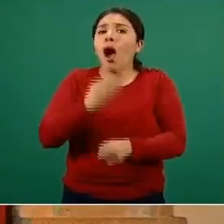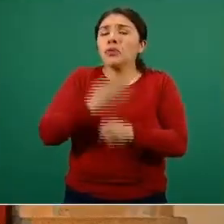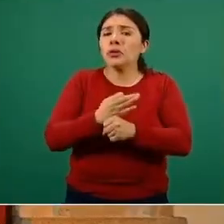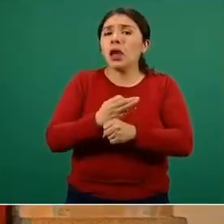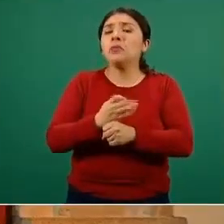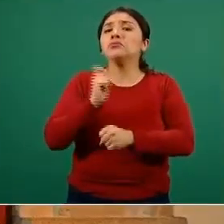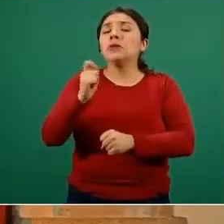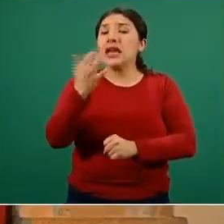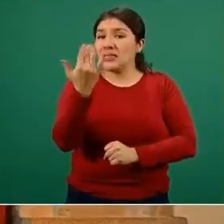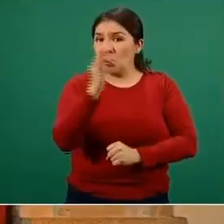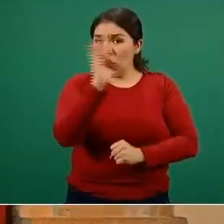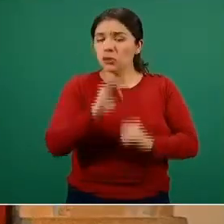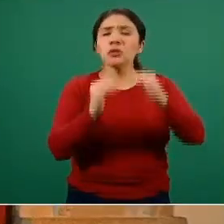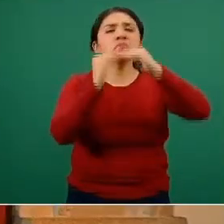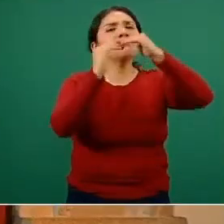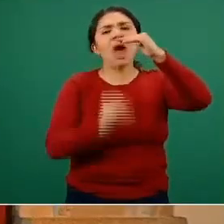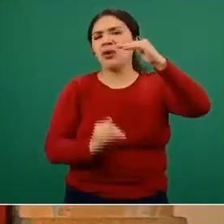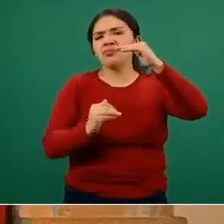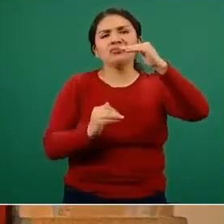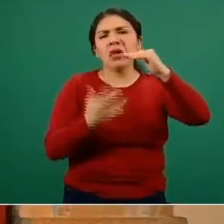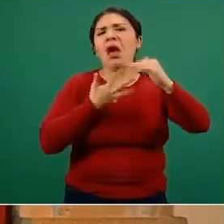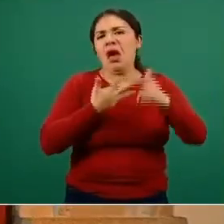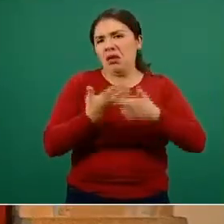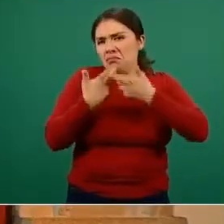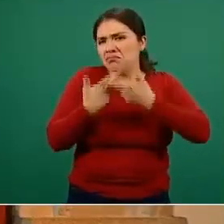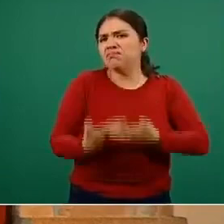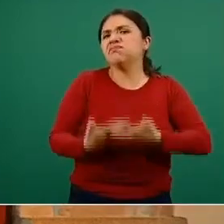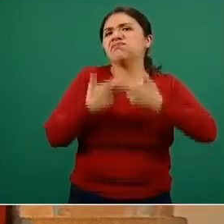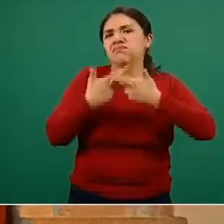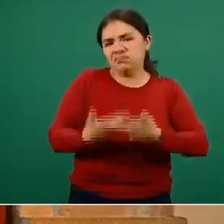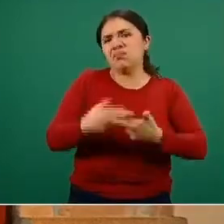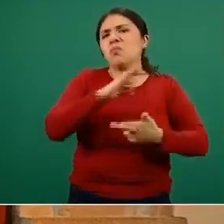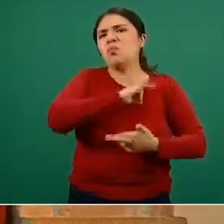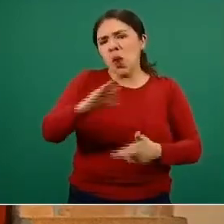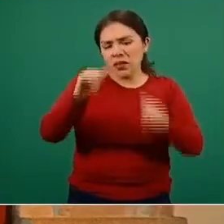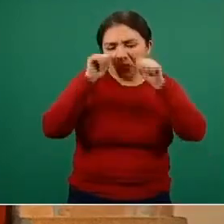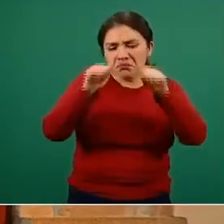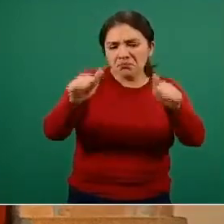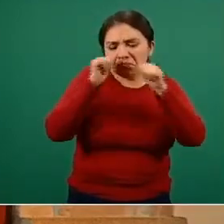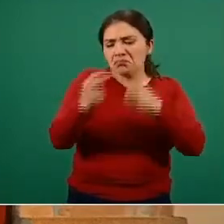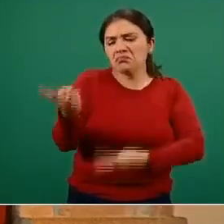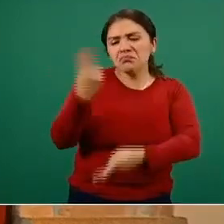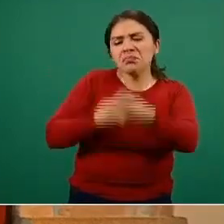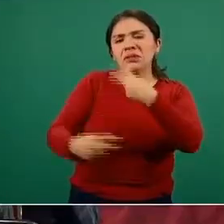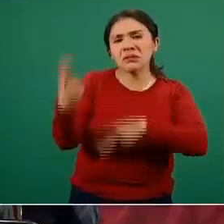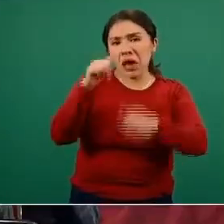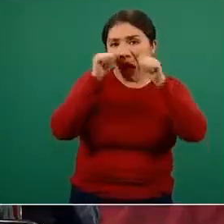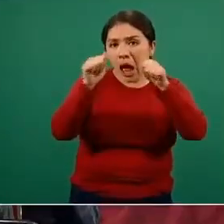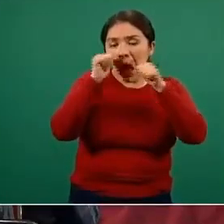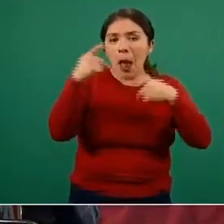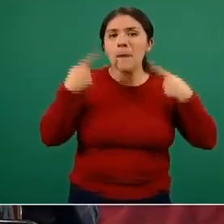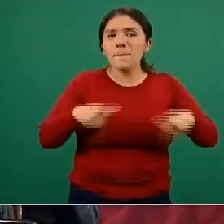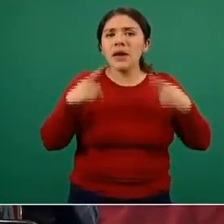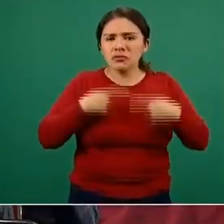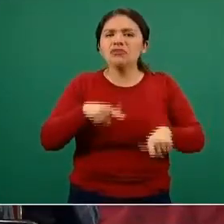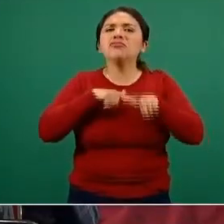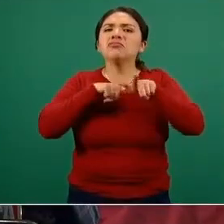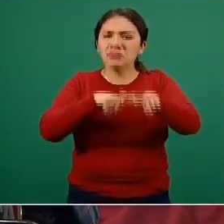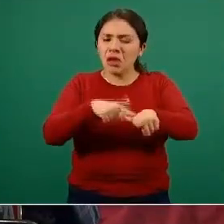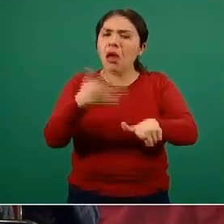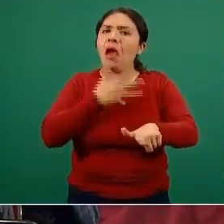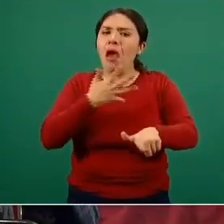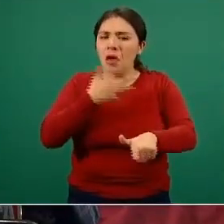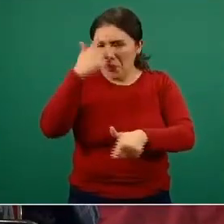menos del 50 por ciento de ocupación, es decir, tienen más de la mitad de sus camas generales disponibles para poder